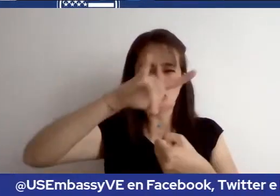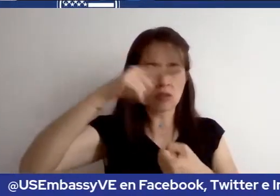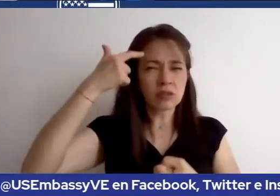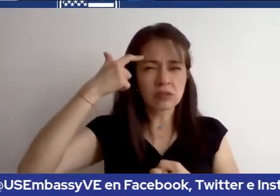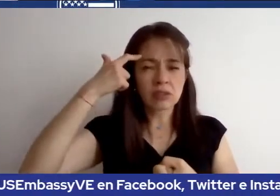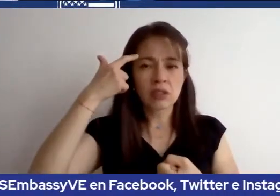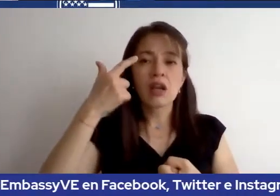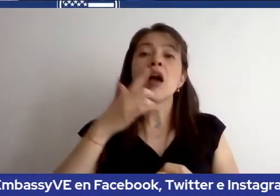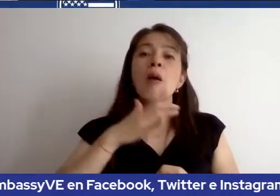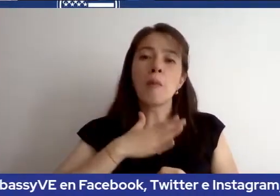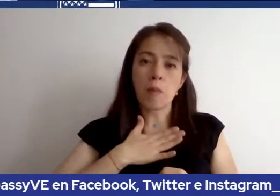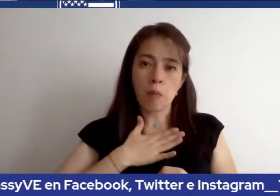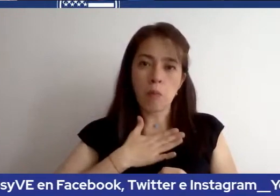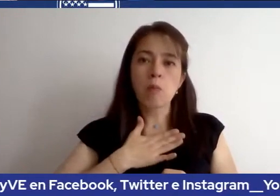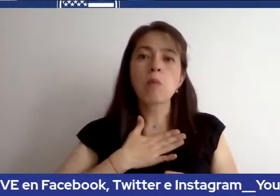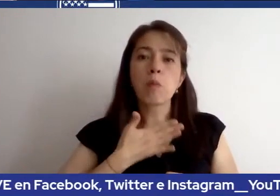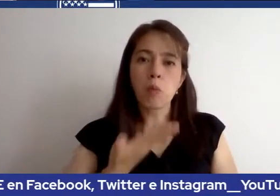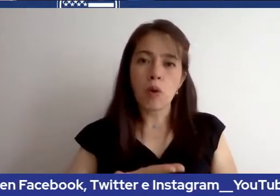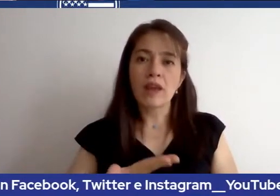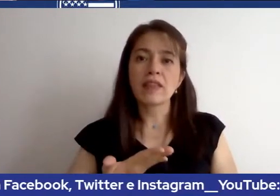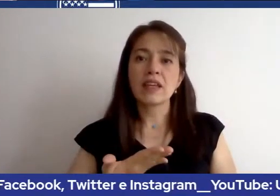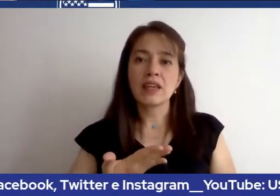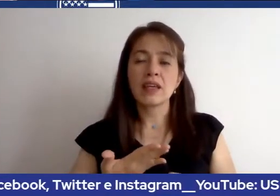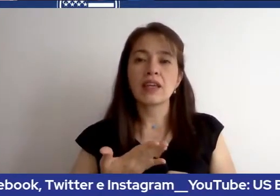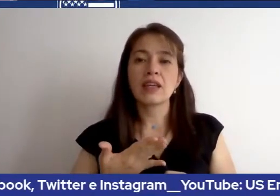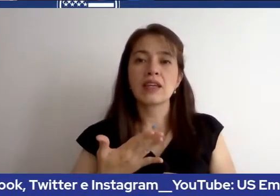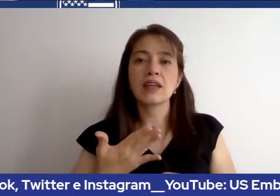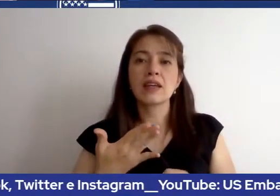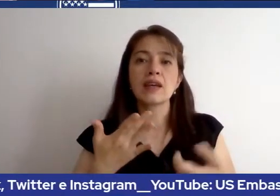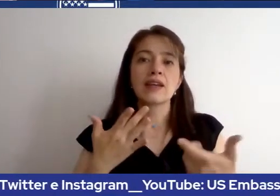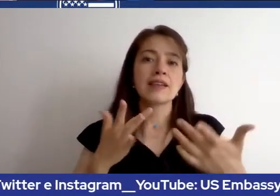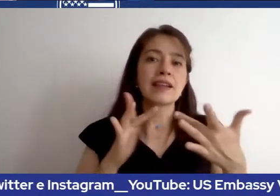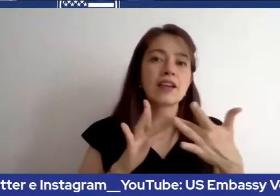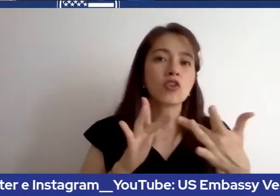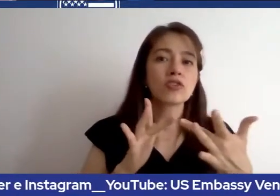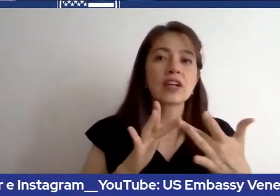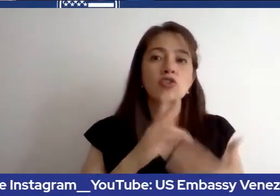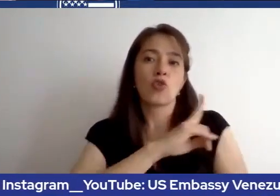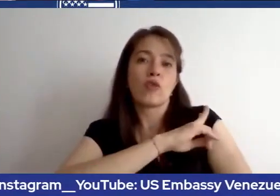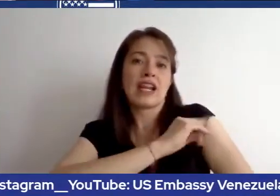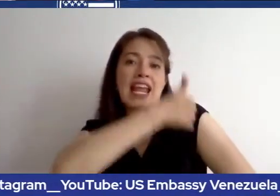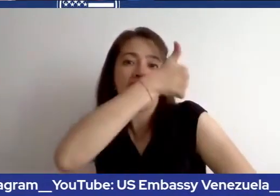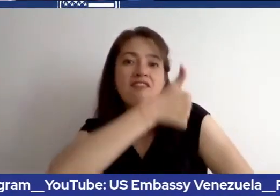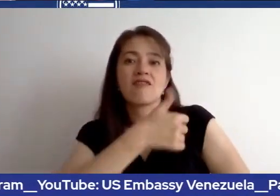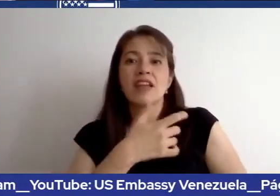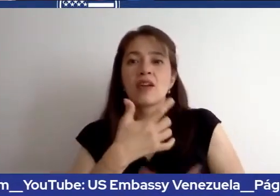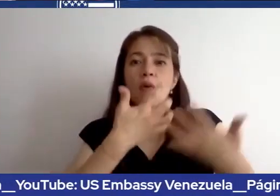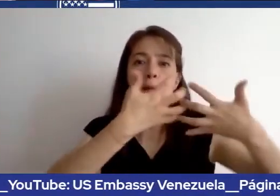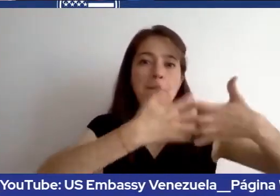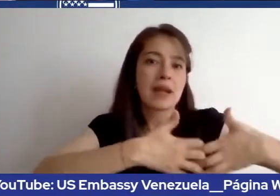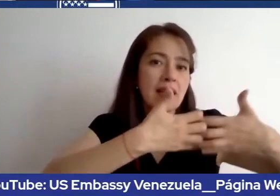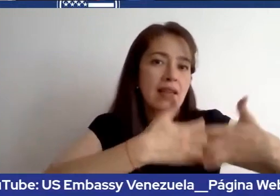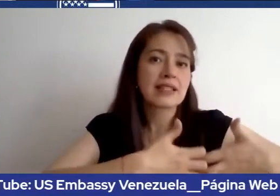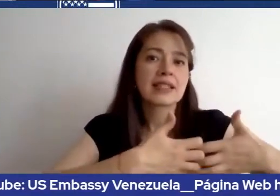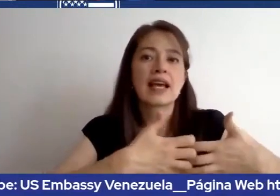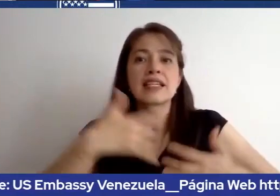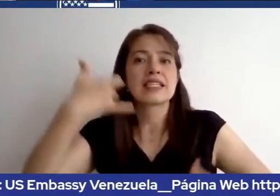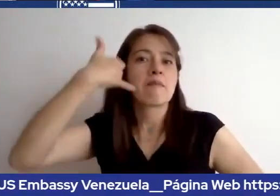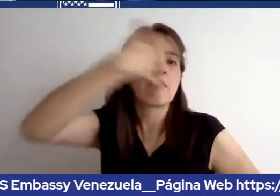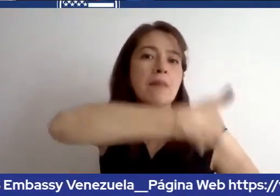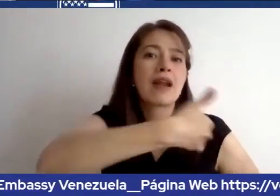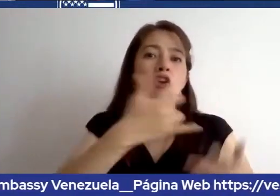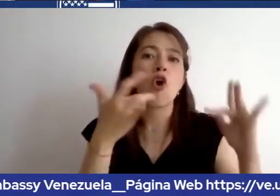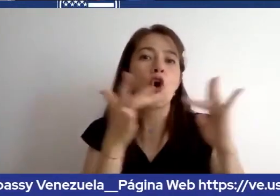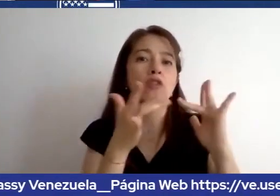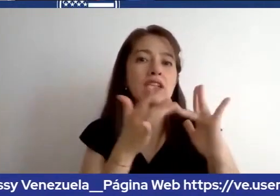colaborar con su empresa, con su jefe, con su compañía para contactarse